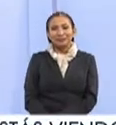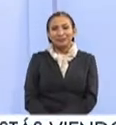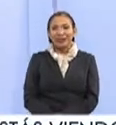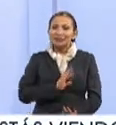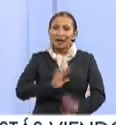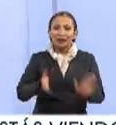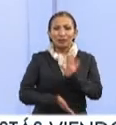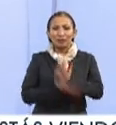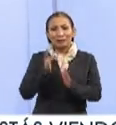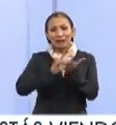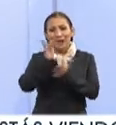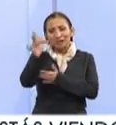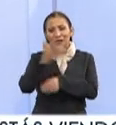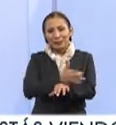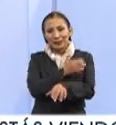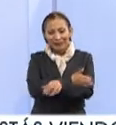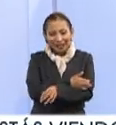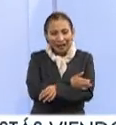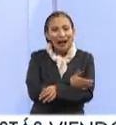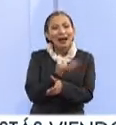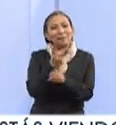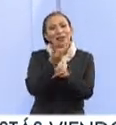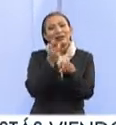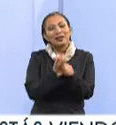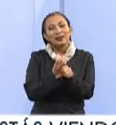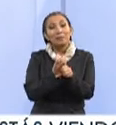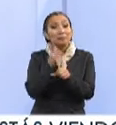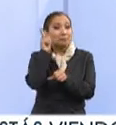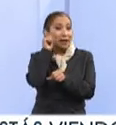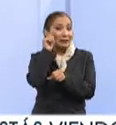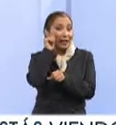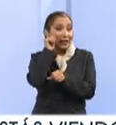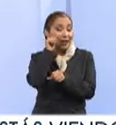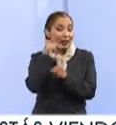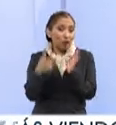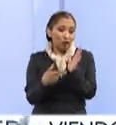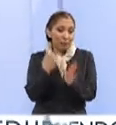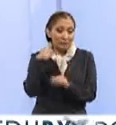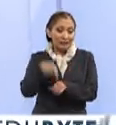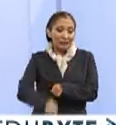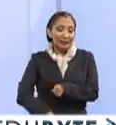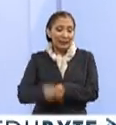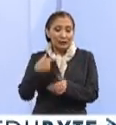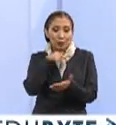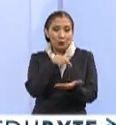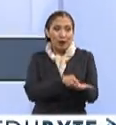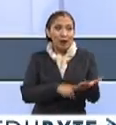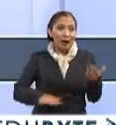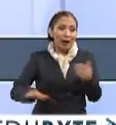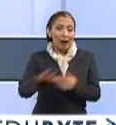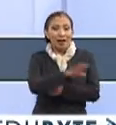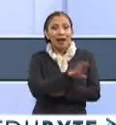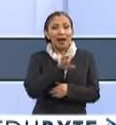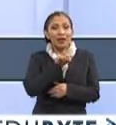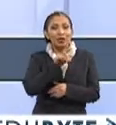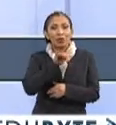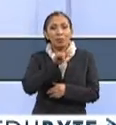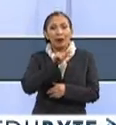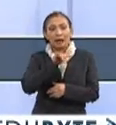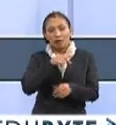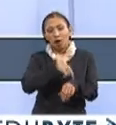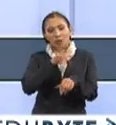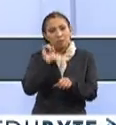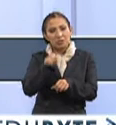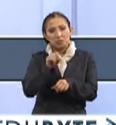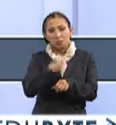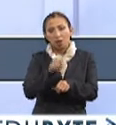Pues ya nos vamos. Gracias por habernos acompañado. la invitación para que el día de mañana nos encontremos en este espacio de Dubaita a la